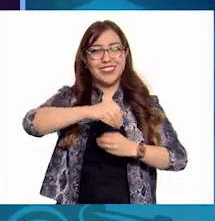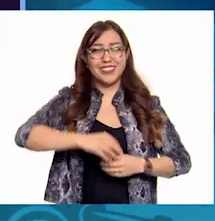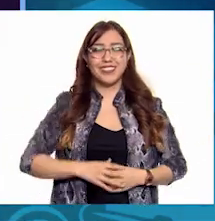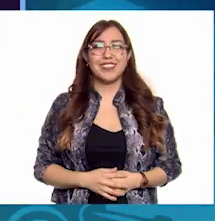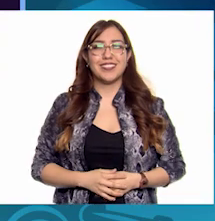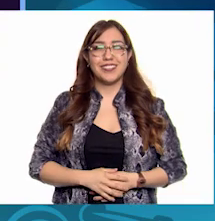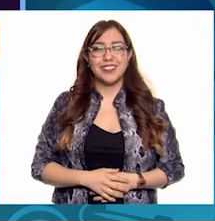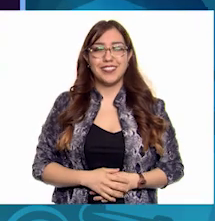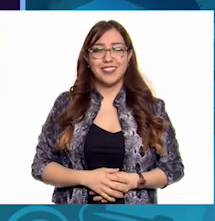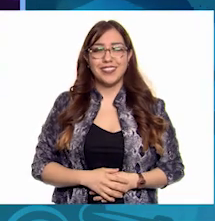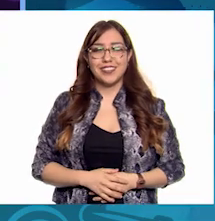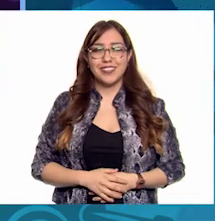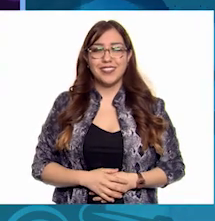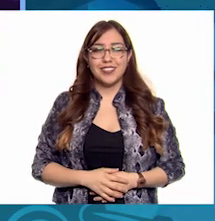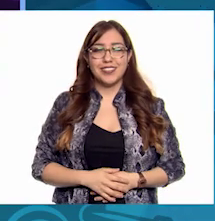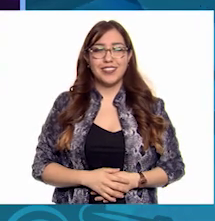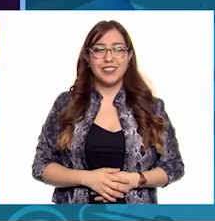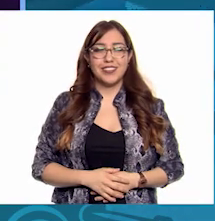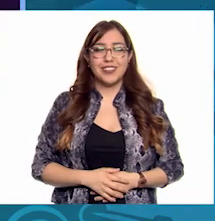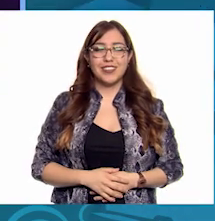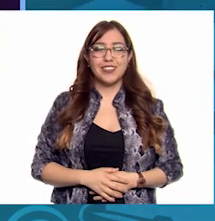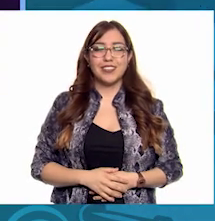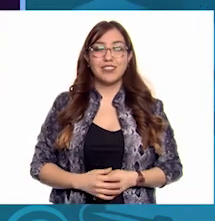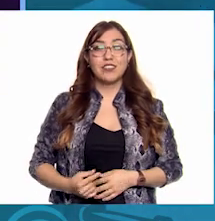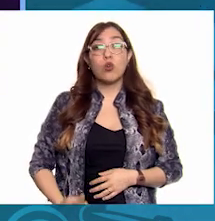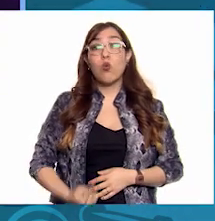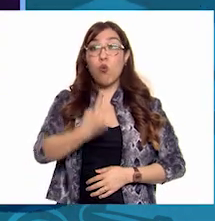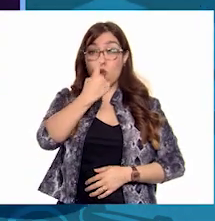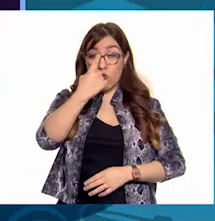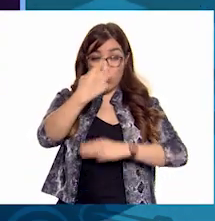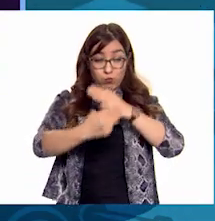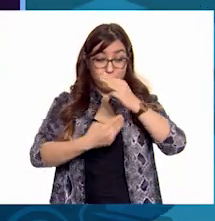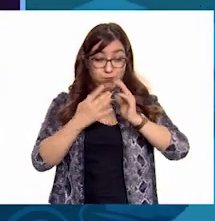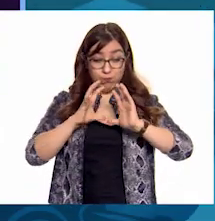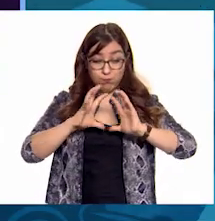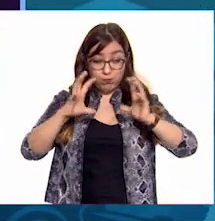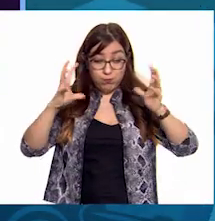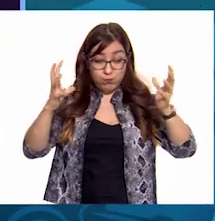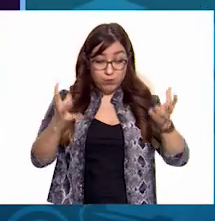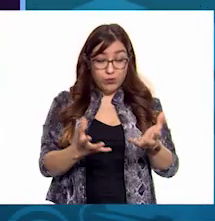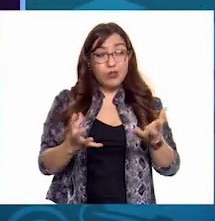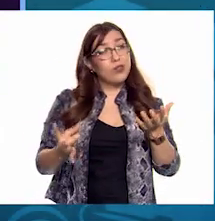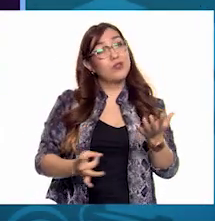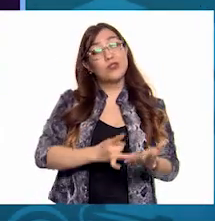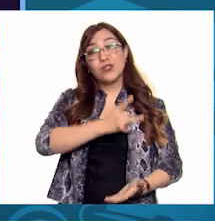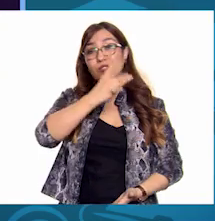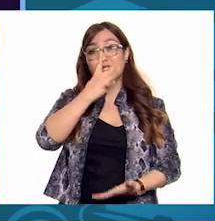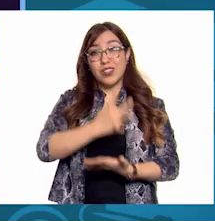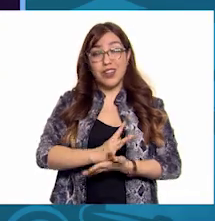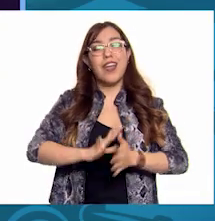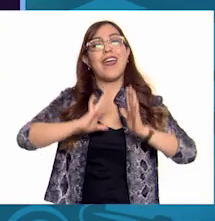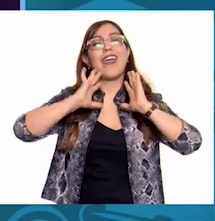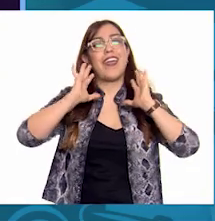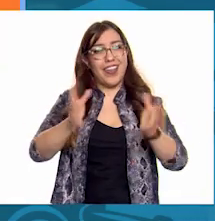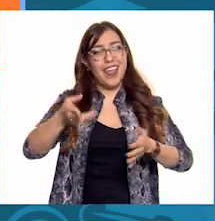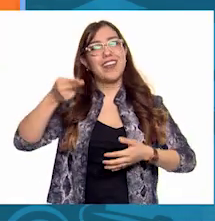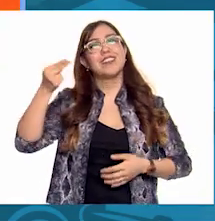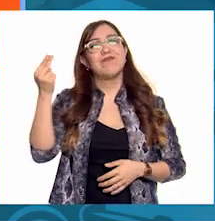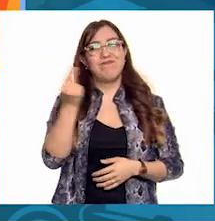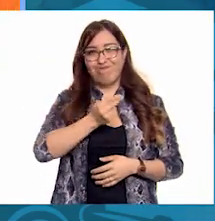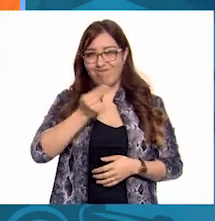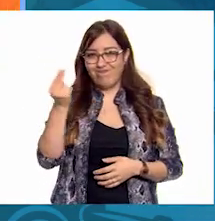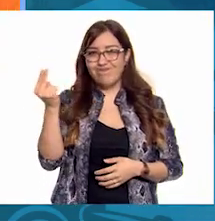Solo hay un mundo, nos necesita guiar